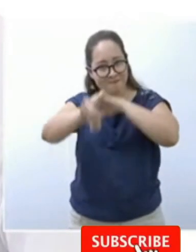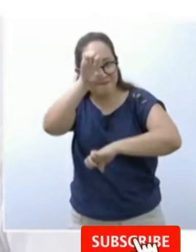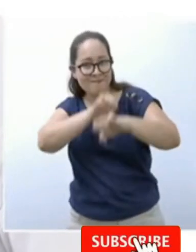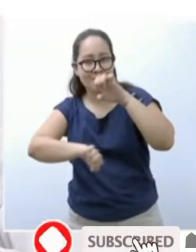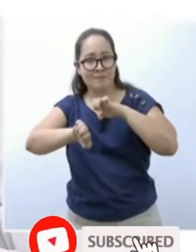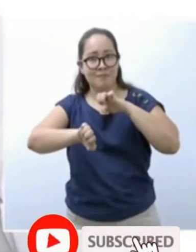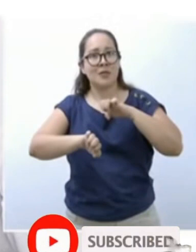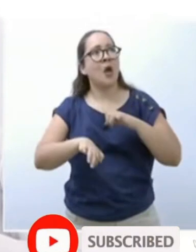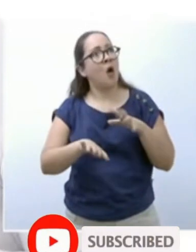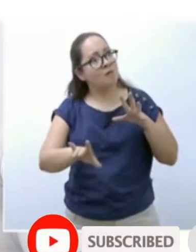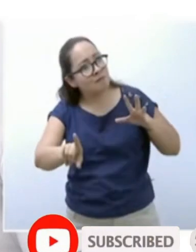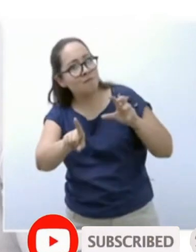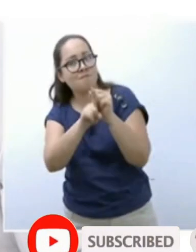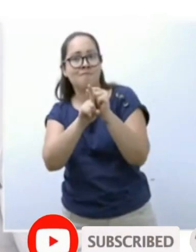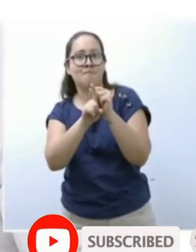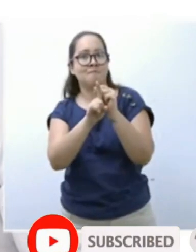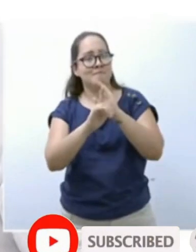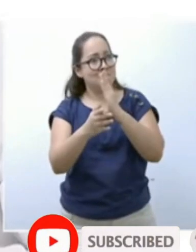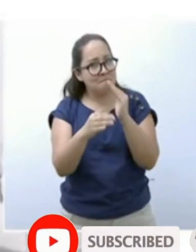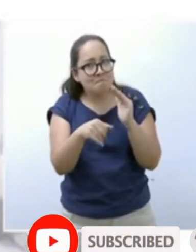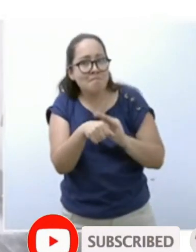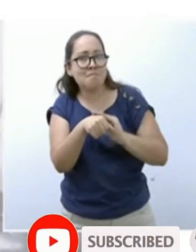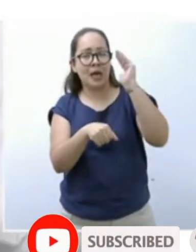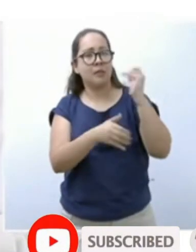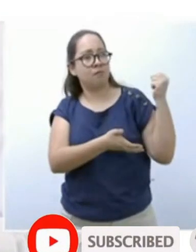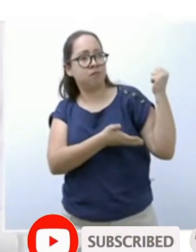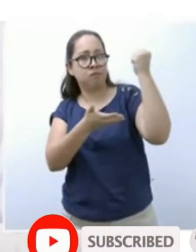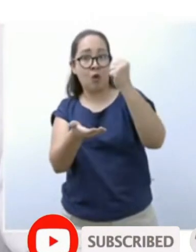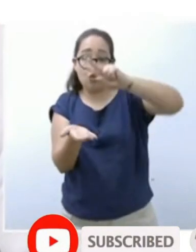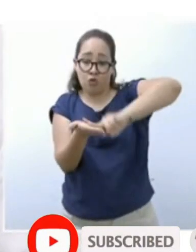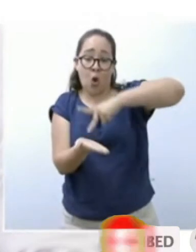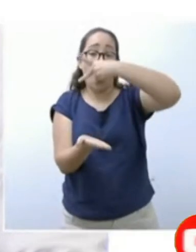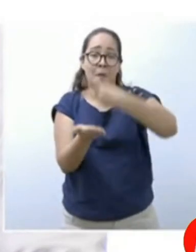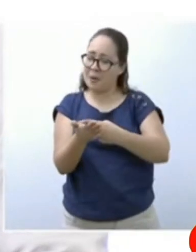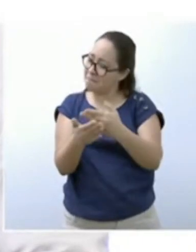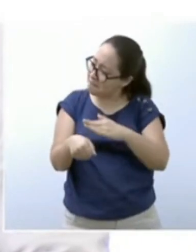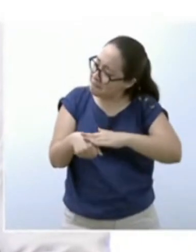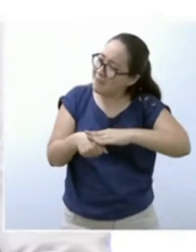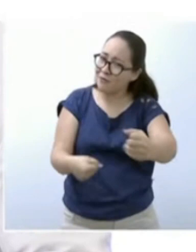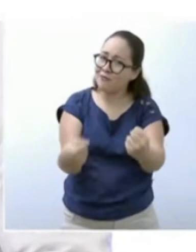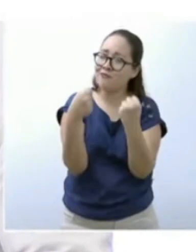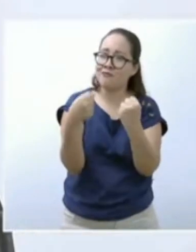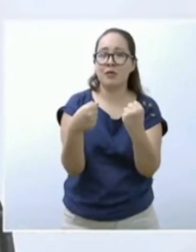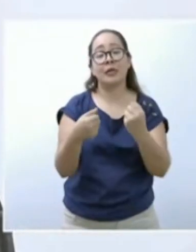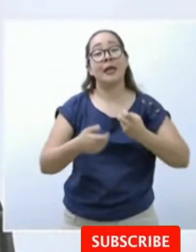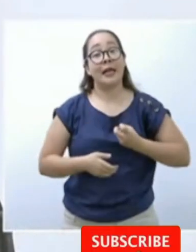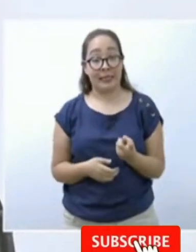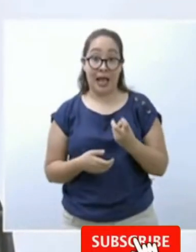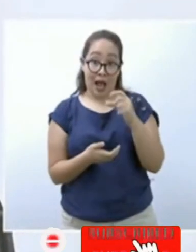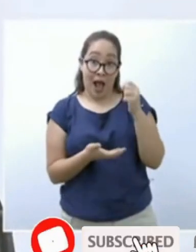logramos aprobar, subir esa inversión, y más que duplicar esa inversión. Hoy estamos